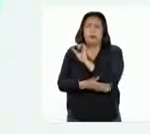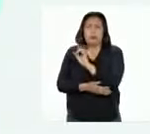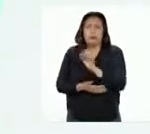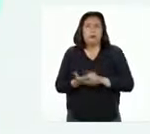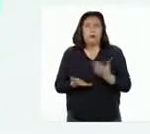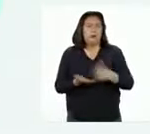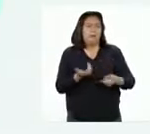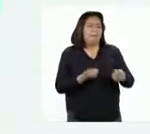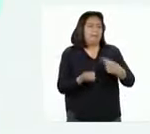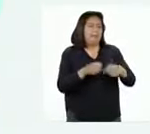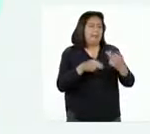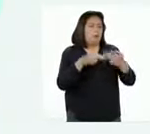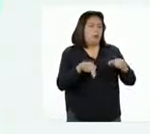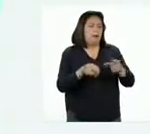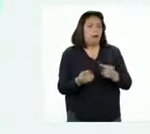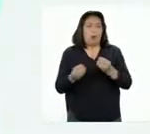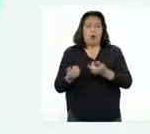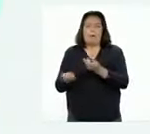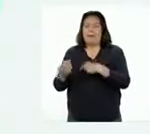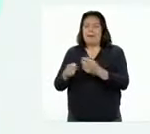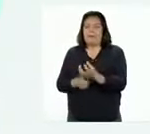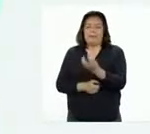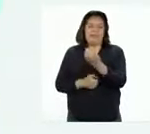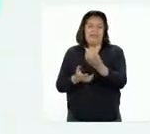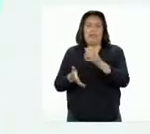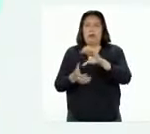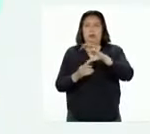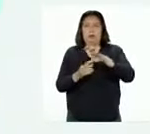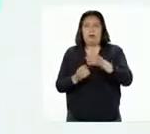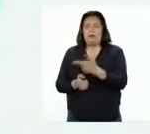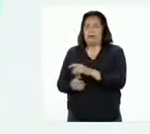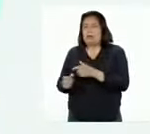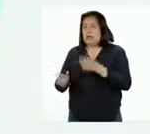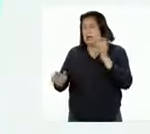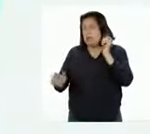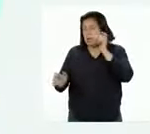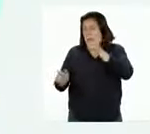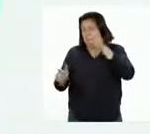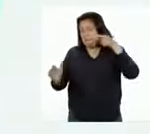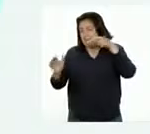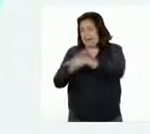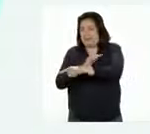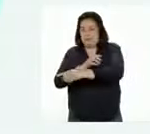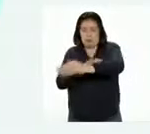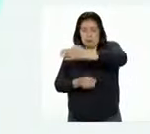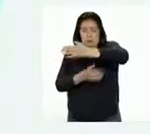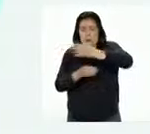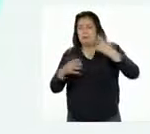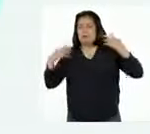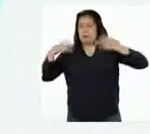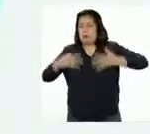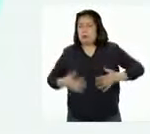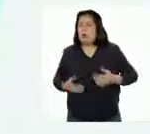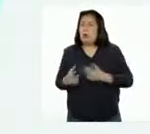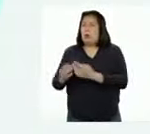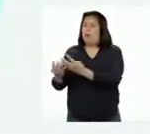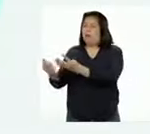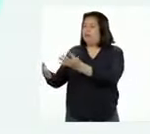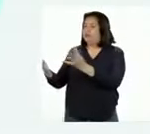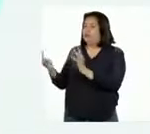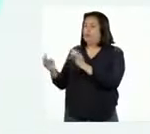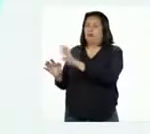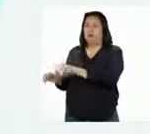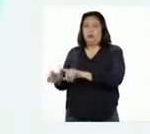comerse sus huevos o venderlos como artesanías. Cazarlos para usar sus plumas en trajes típicos y construir cercos en su hábitat.